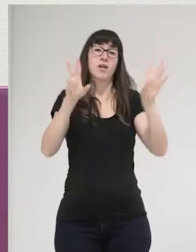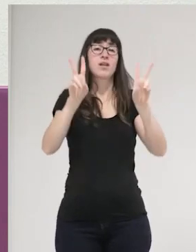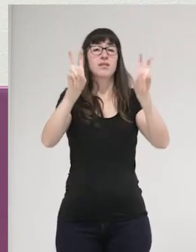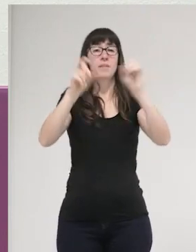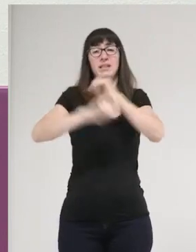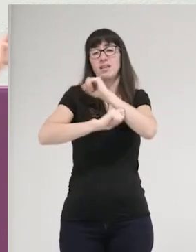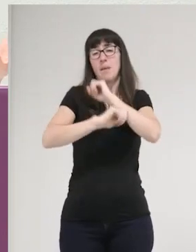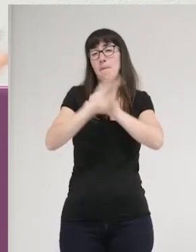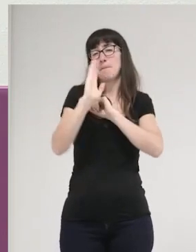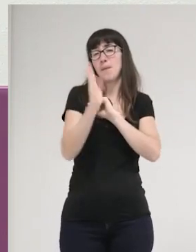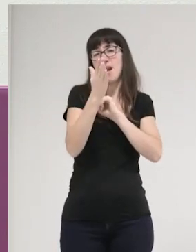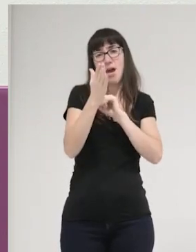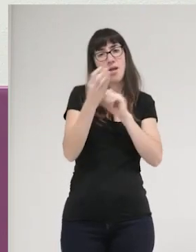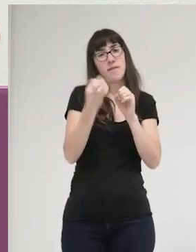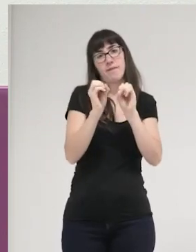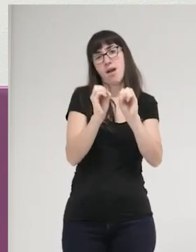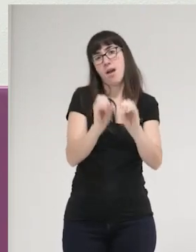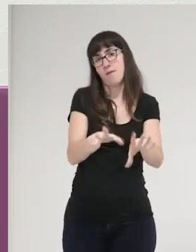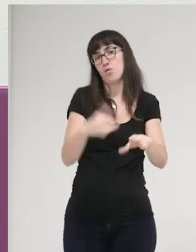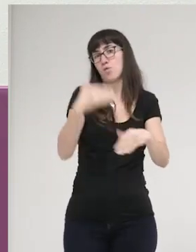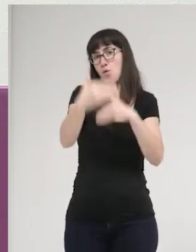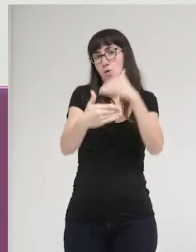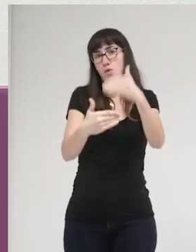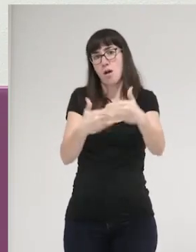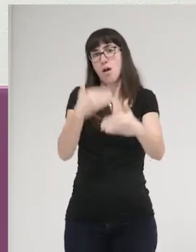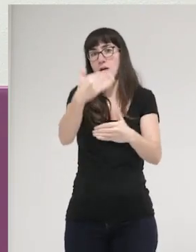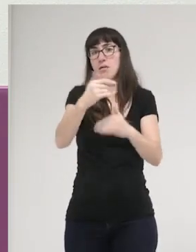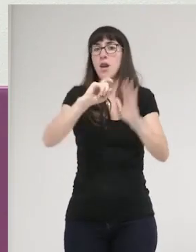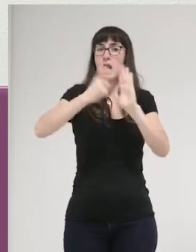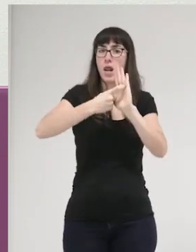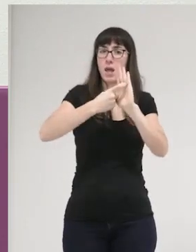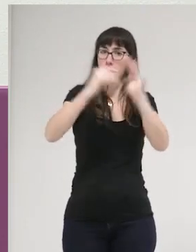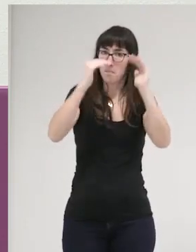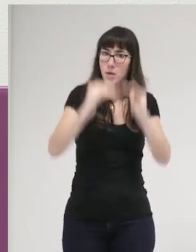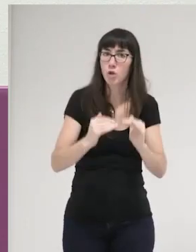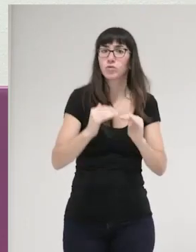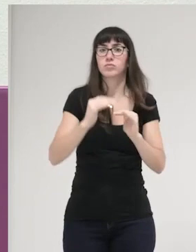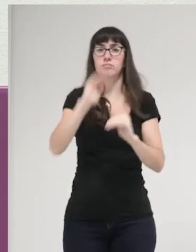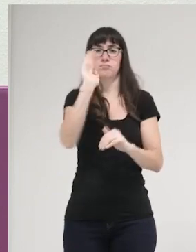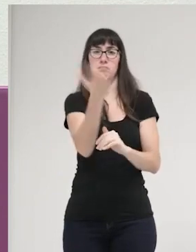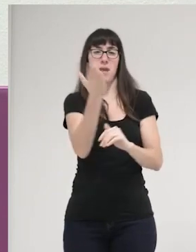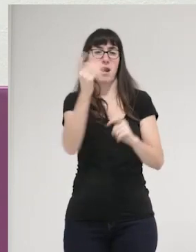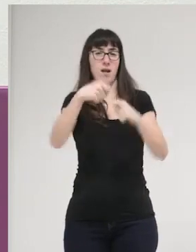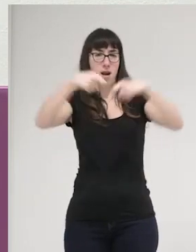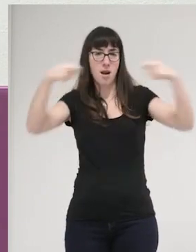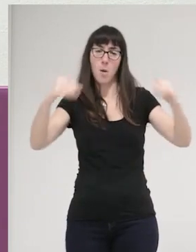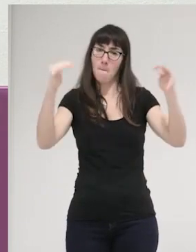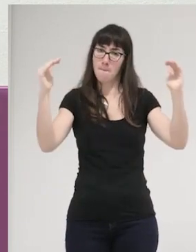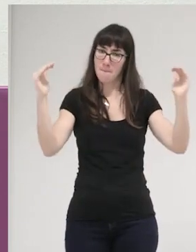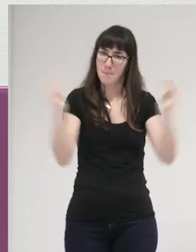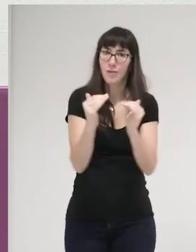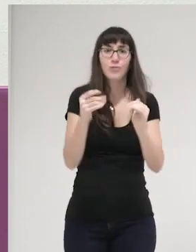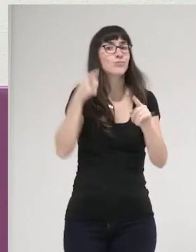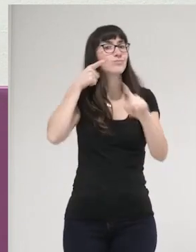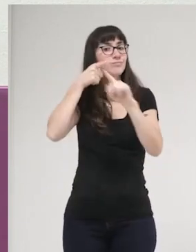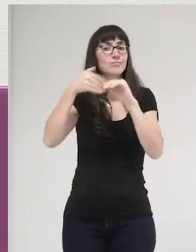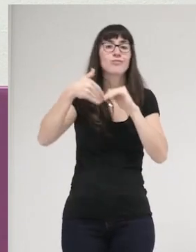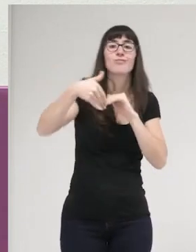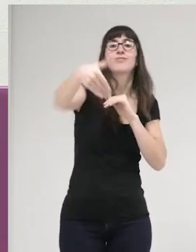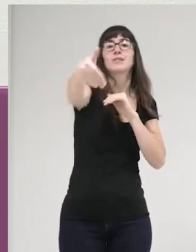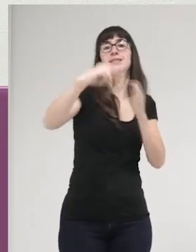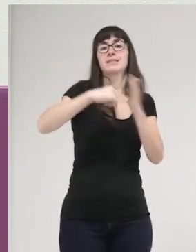estrategias penales a través de vacíos de ley, disminución de penas, excarcelación, para poder progresar hacia la abolición del sistema penal,